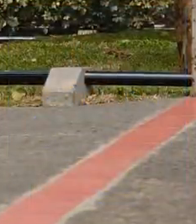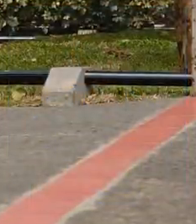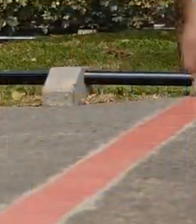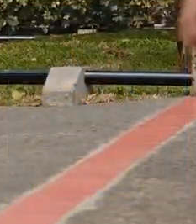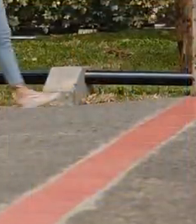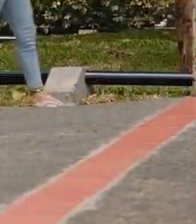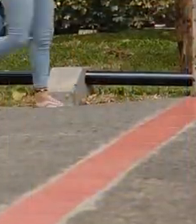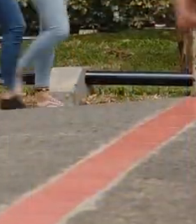¡Gracias! ¡Gracias! ¡Gracias! ¡Gracias!